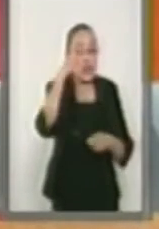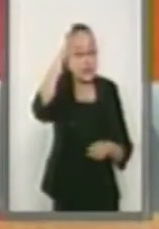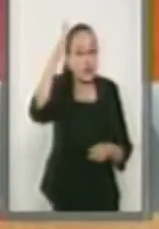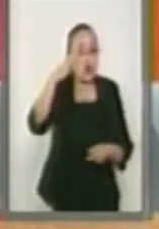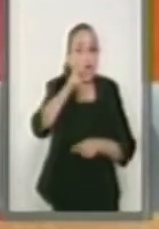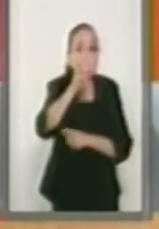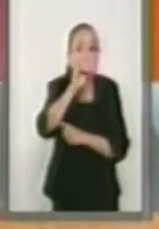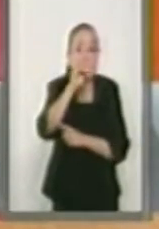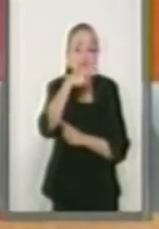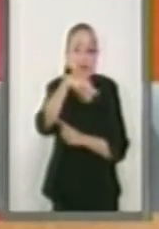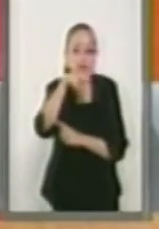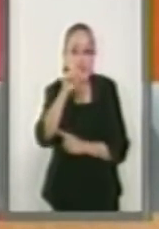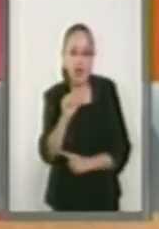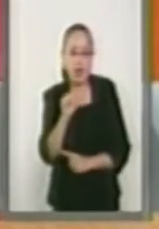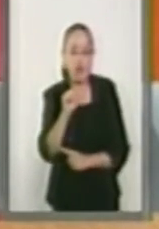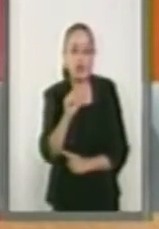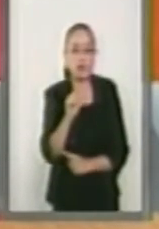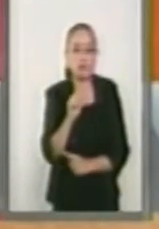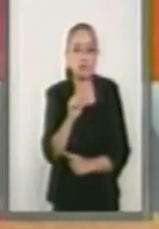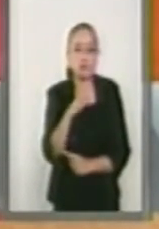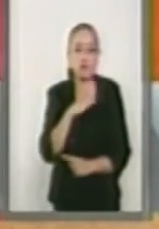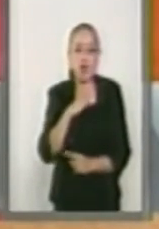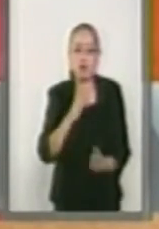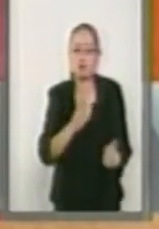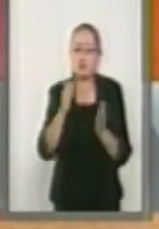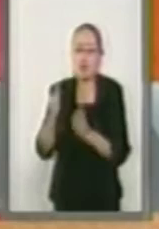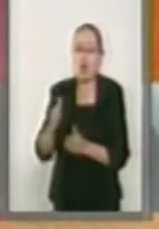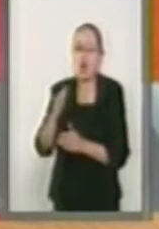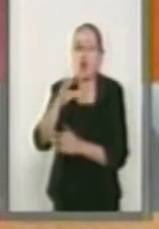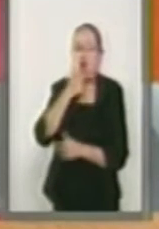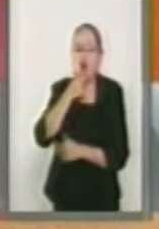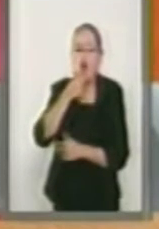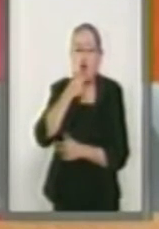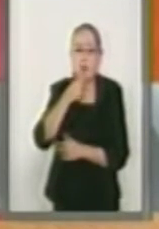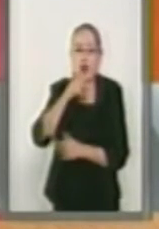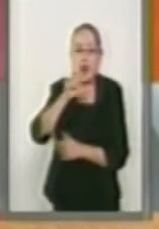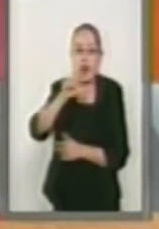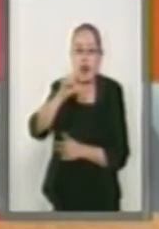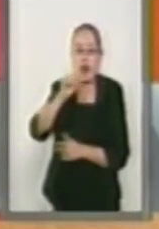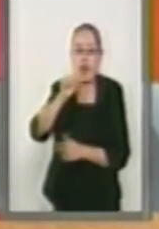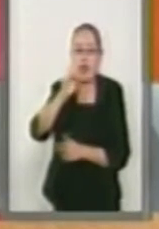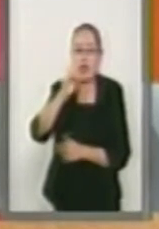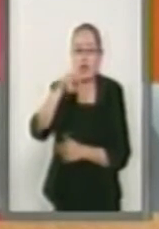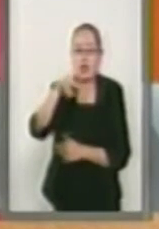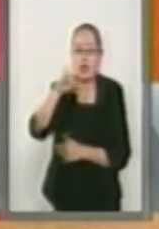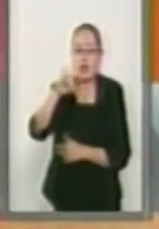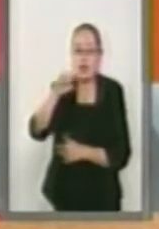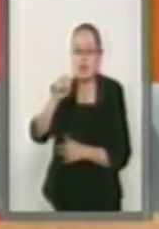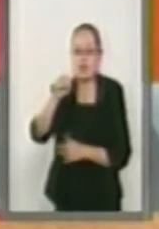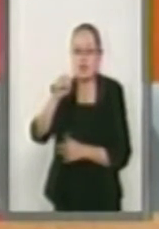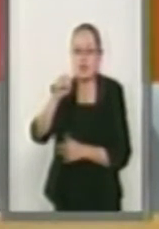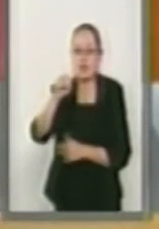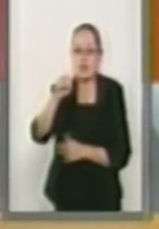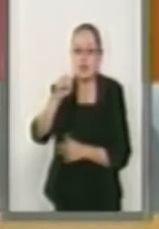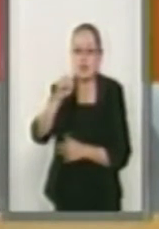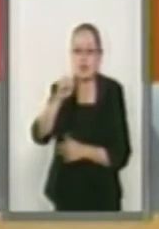al PAN, tenemos al señor Lainez, ¿le suena? Pónganse a usar, no se van a equivocar, ¿eh?